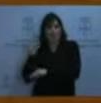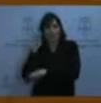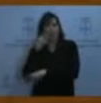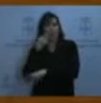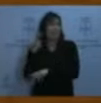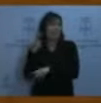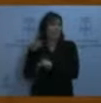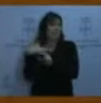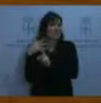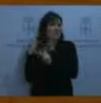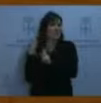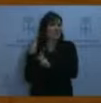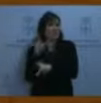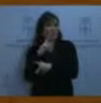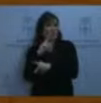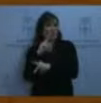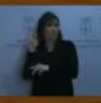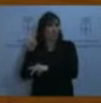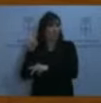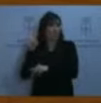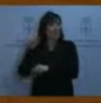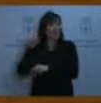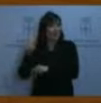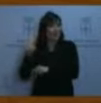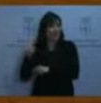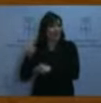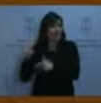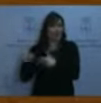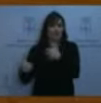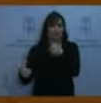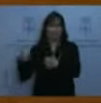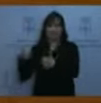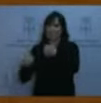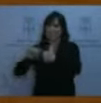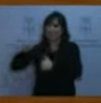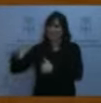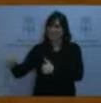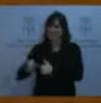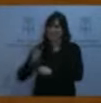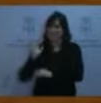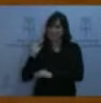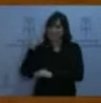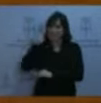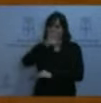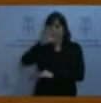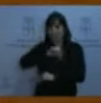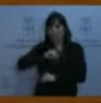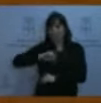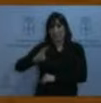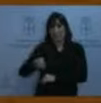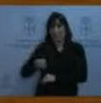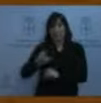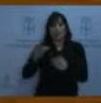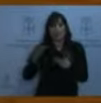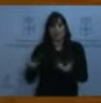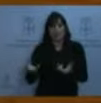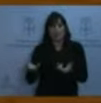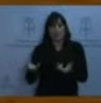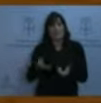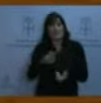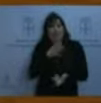han generado agravios, agravios comparativos con otras comunidades. Y por eso ahora está muy bien, porque esto está abierto en canal.